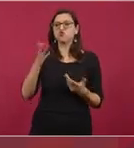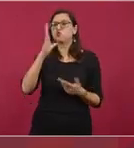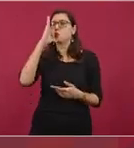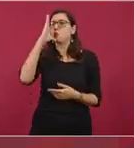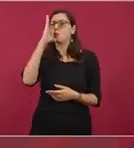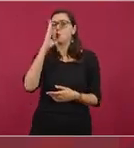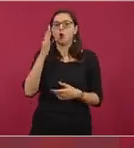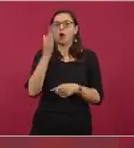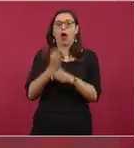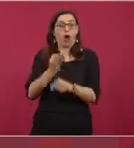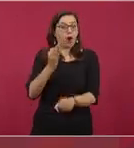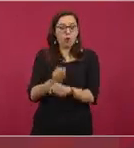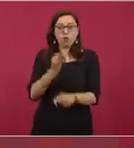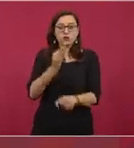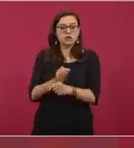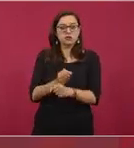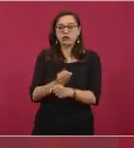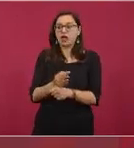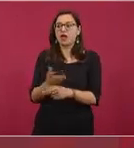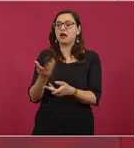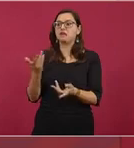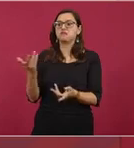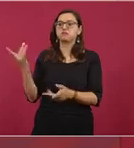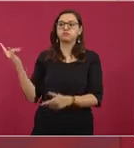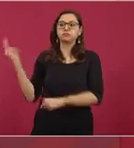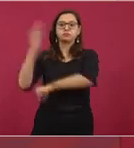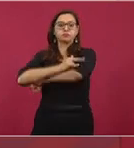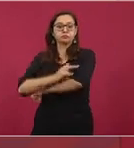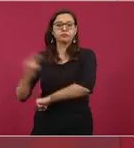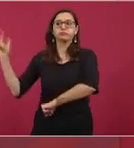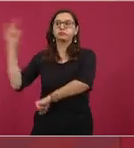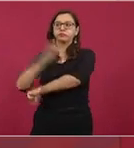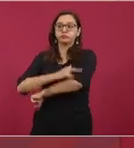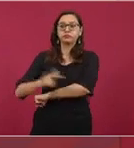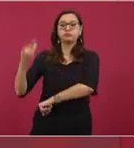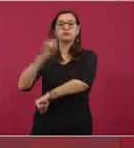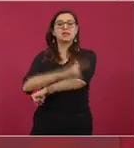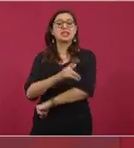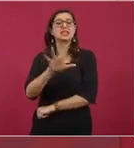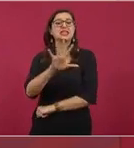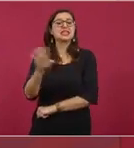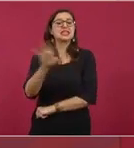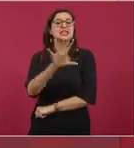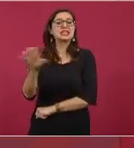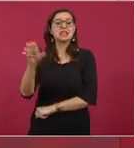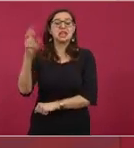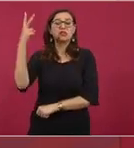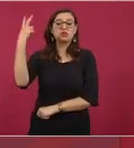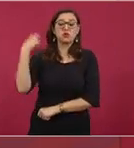Llegan hasta 500 vuelos diarios a Cancún.